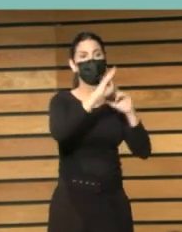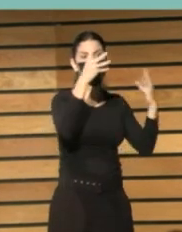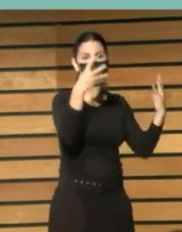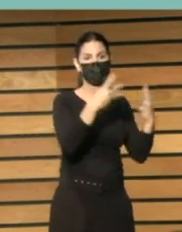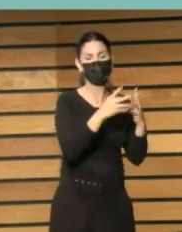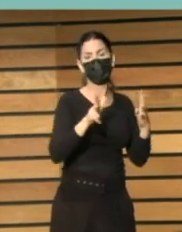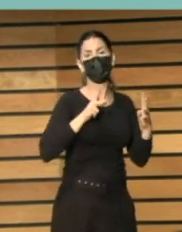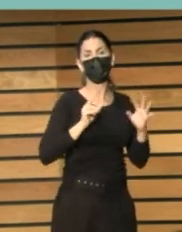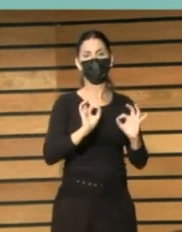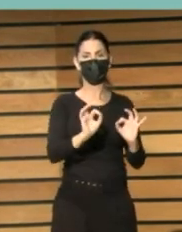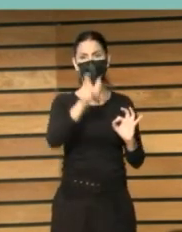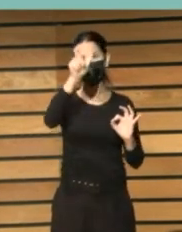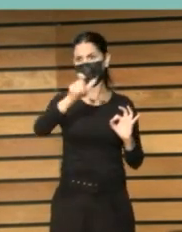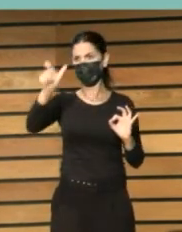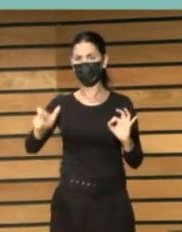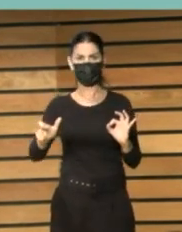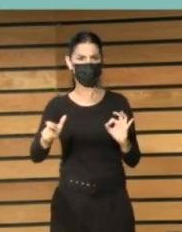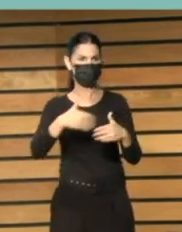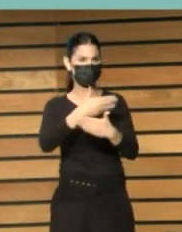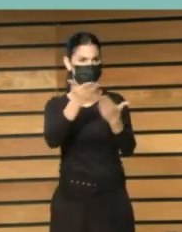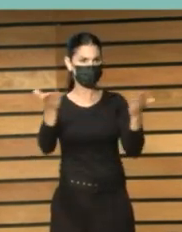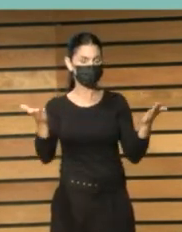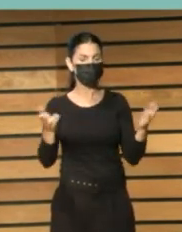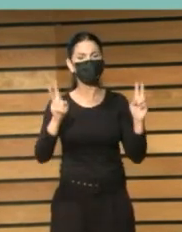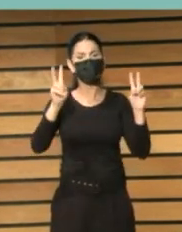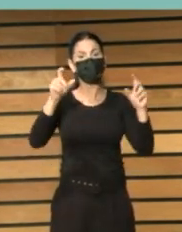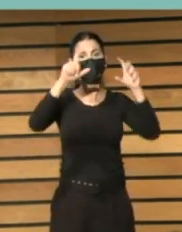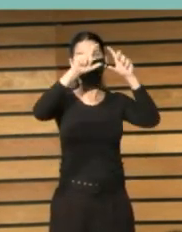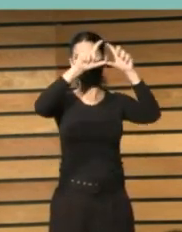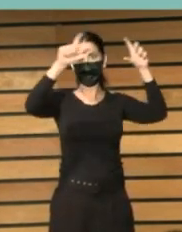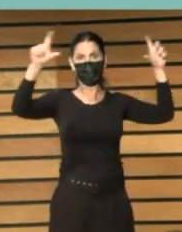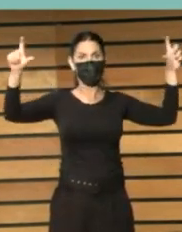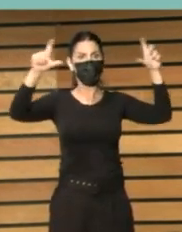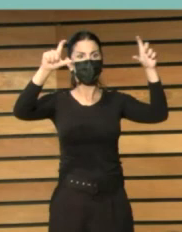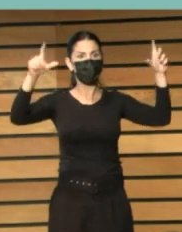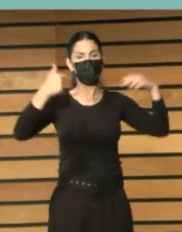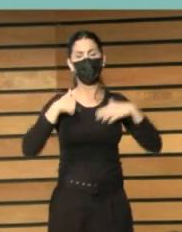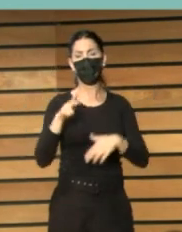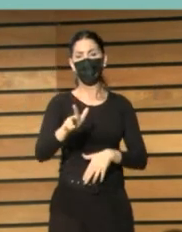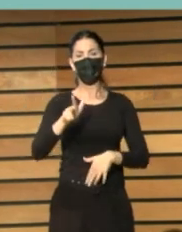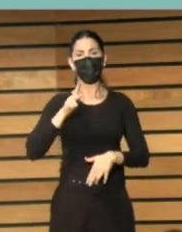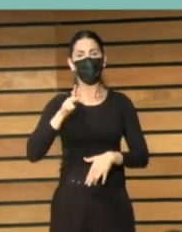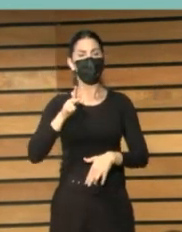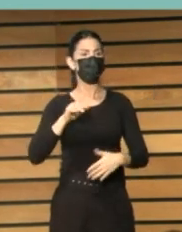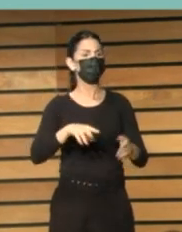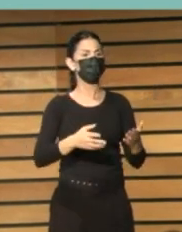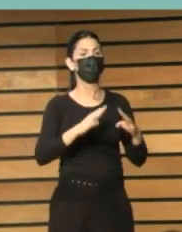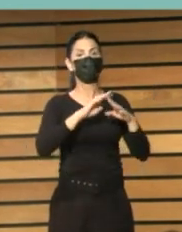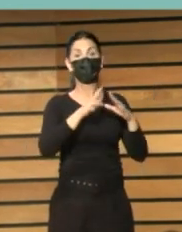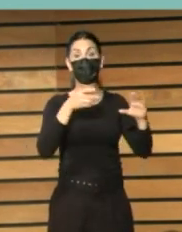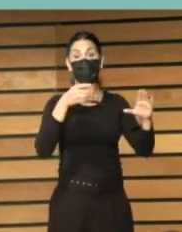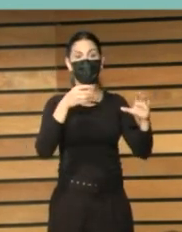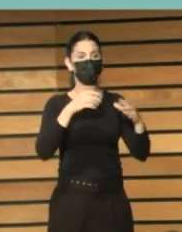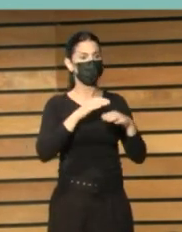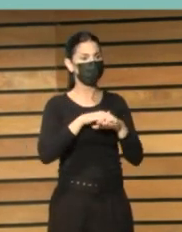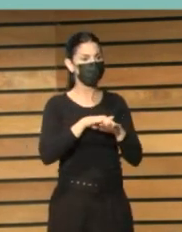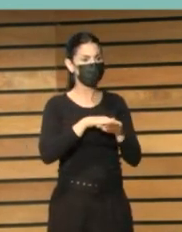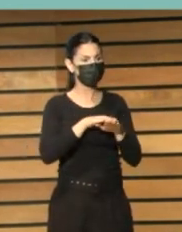del ciudadano el eslogan de es un derecho internet aquí ya lo es